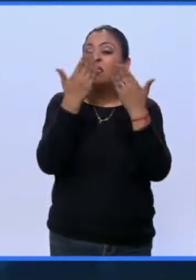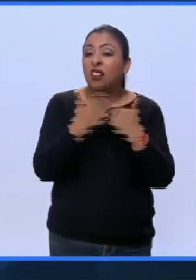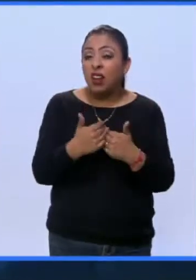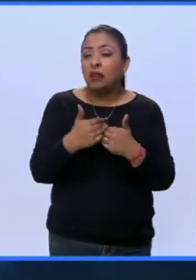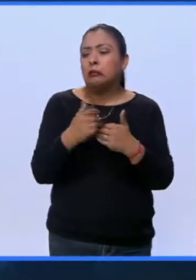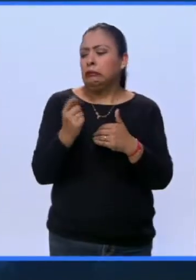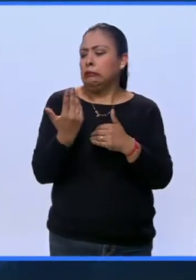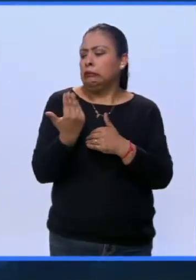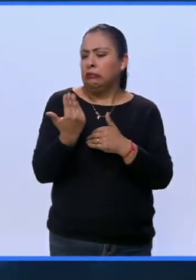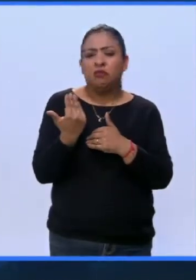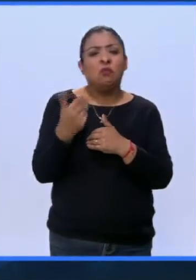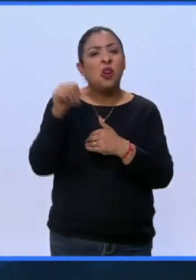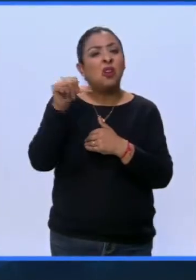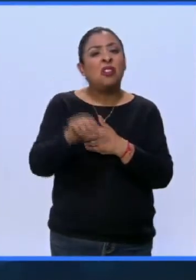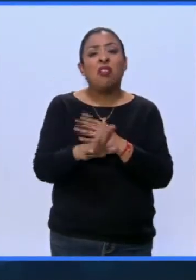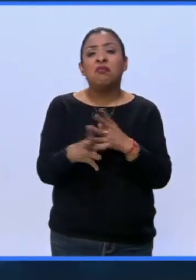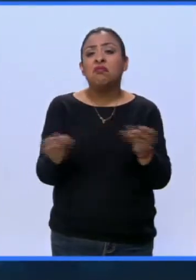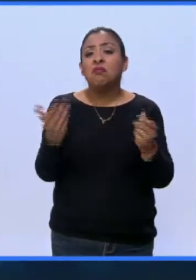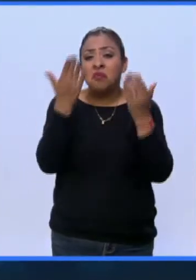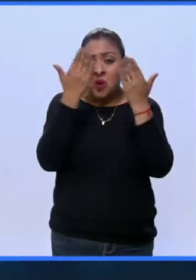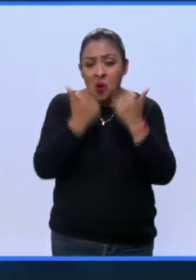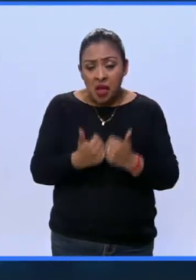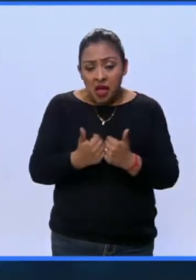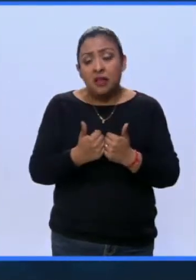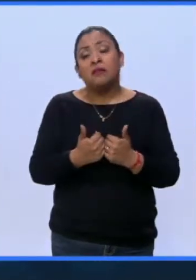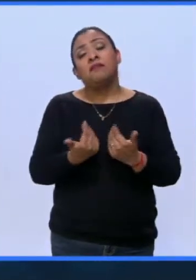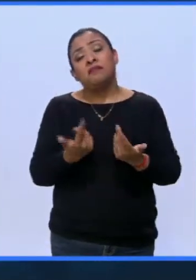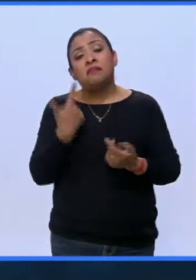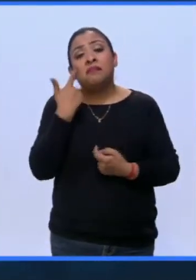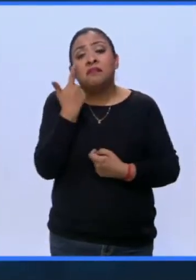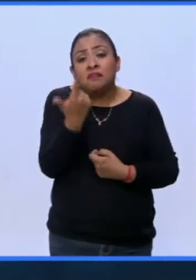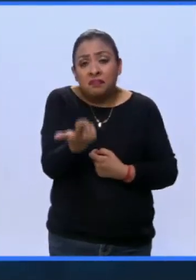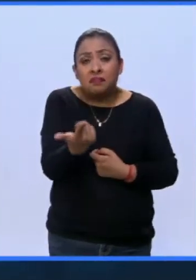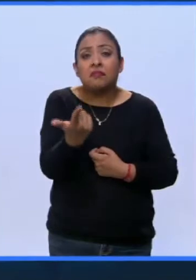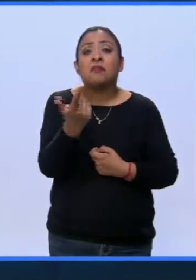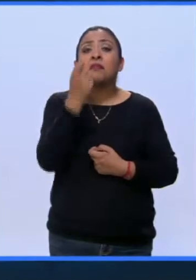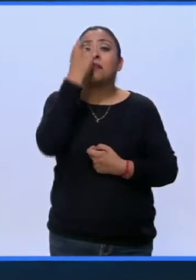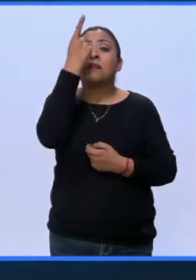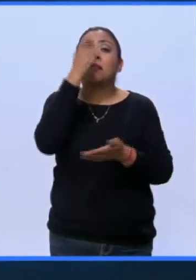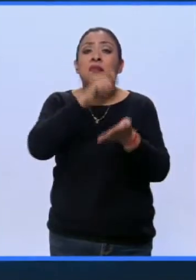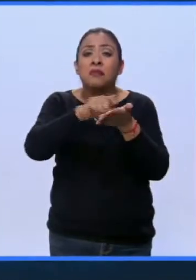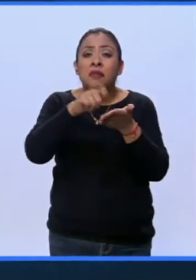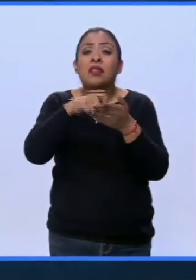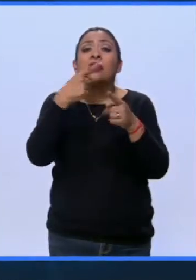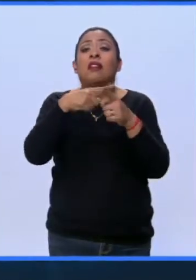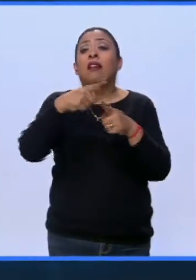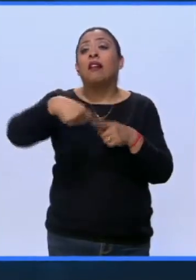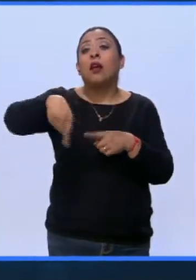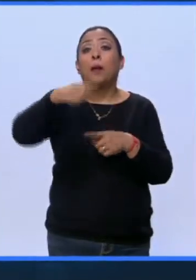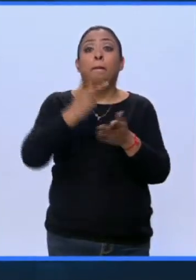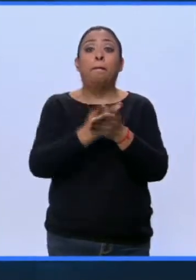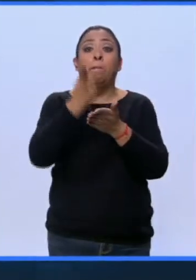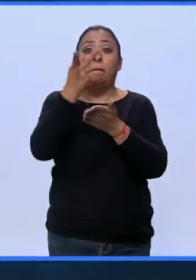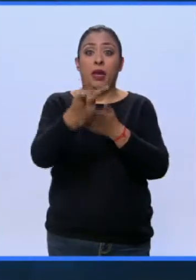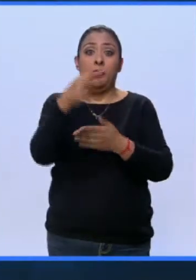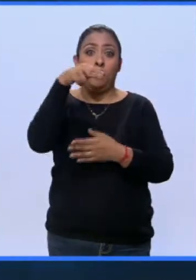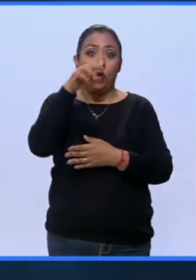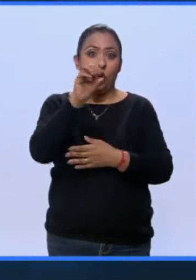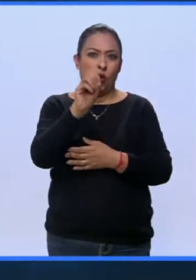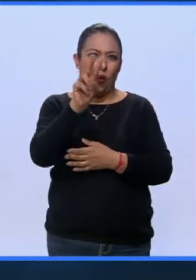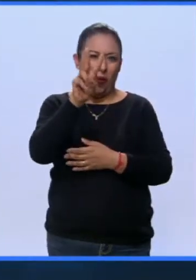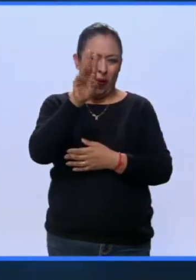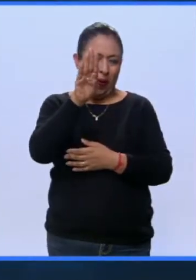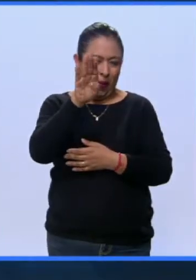reciente. Y basta ver los autores a los que se les da el premio Nobel estos